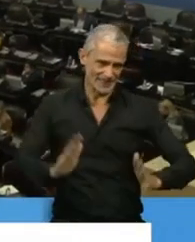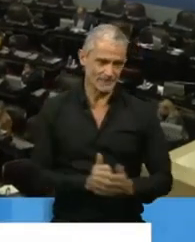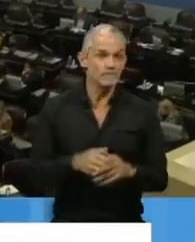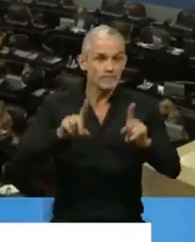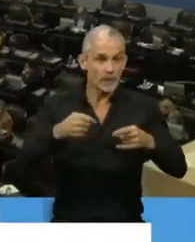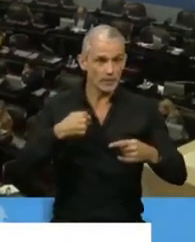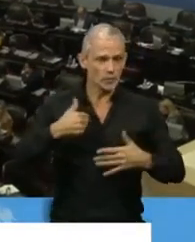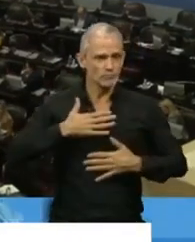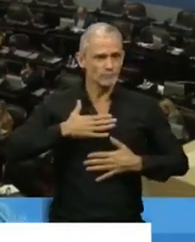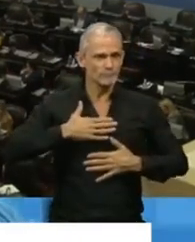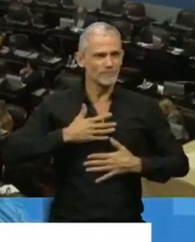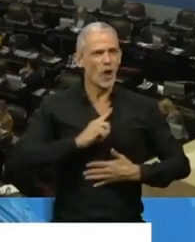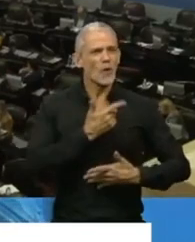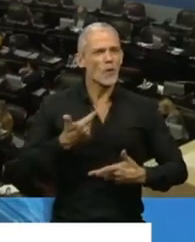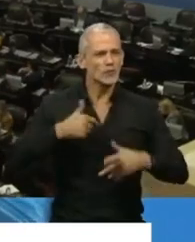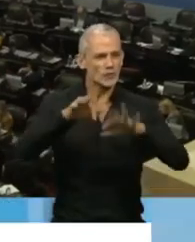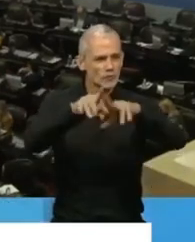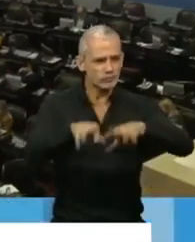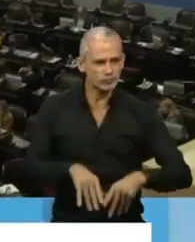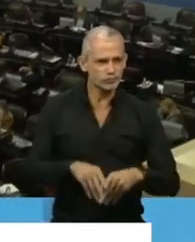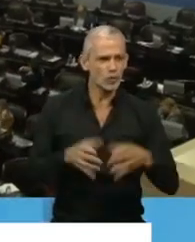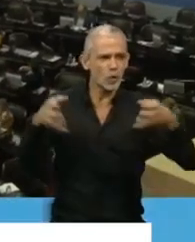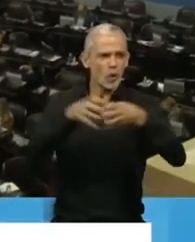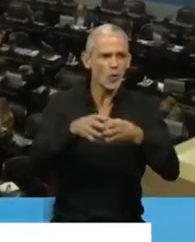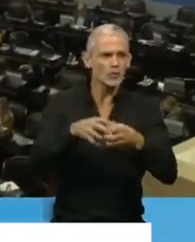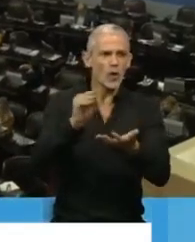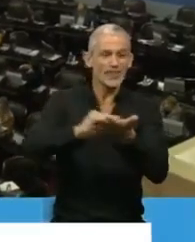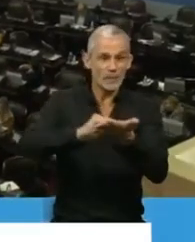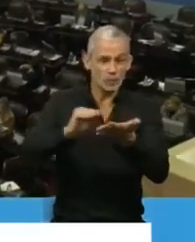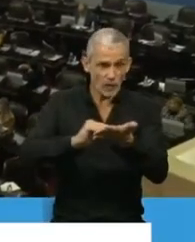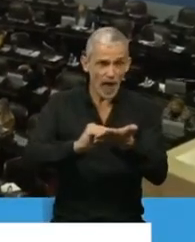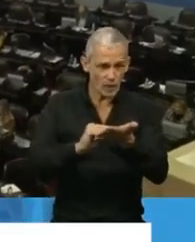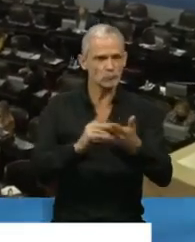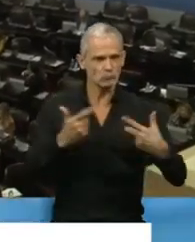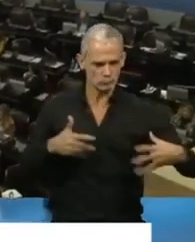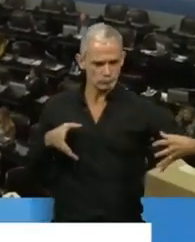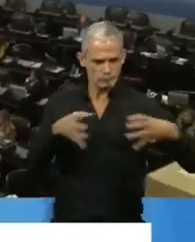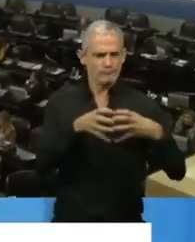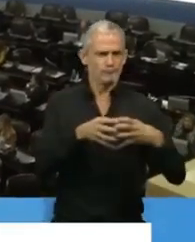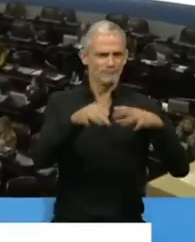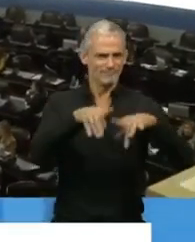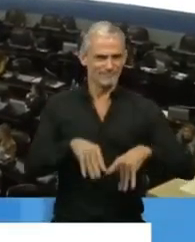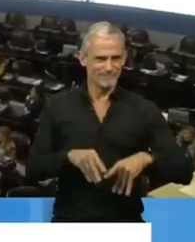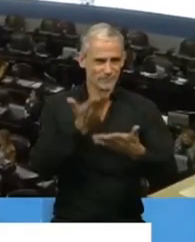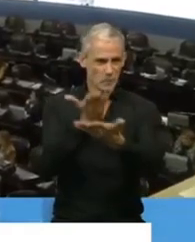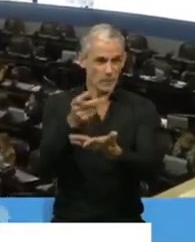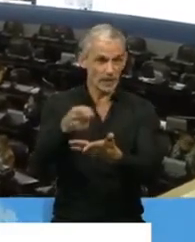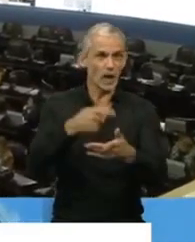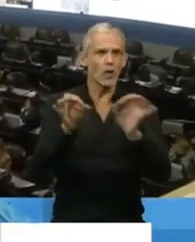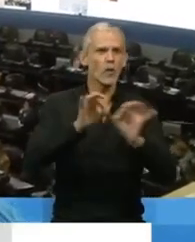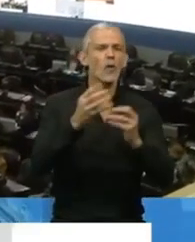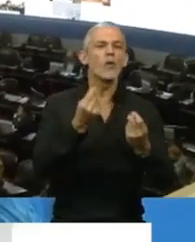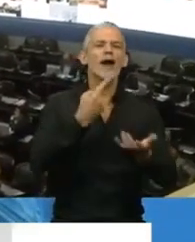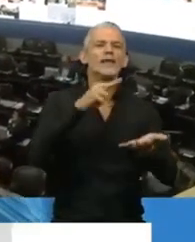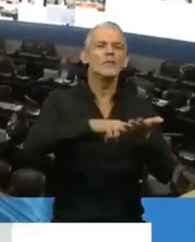la verdad, tengo el honor de poderlo haberlo redactado con un conjunto de diputados, y la verdad, hoy lo estamos tratando, que es la